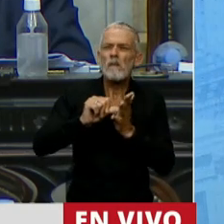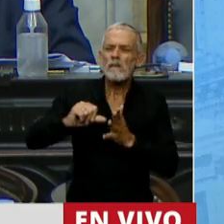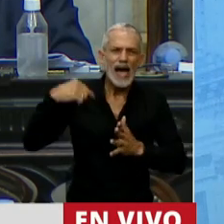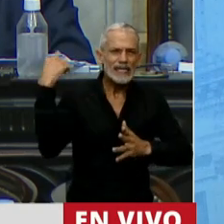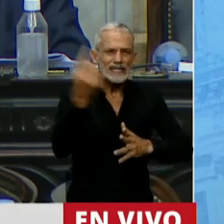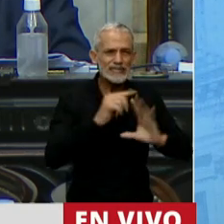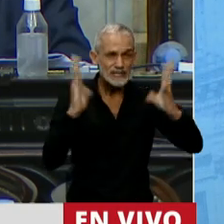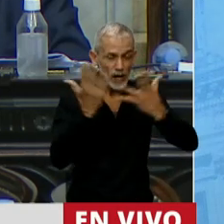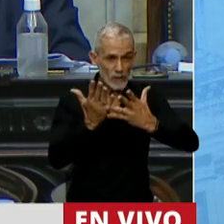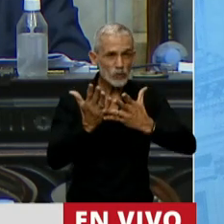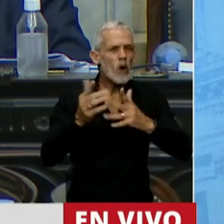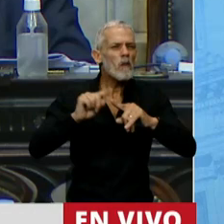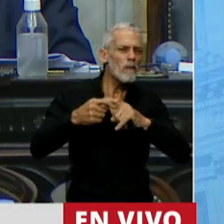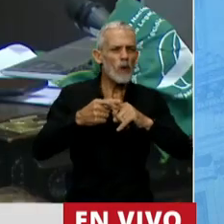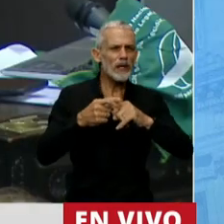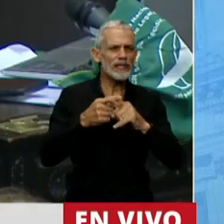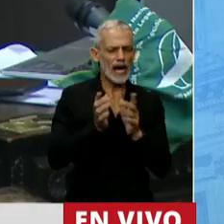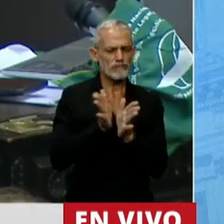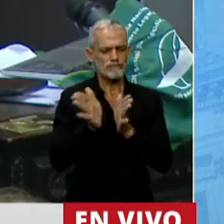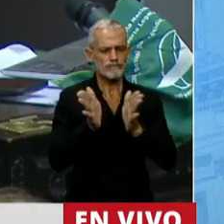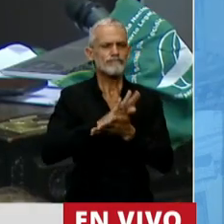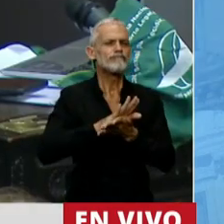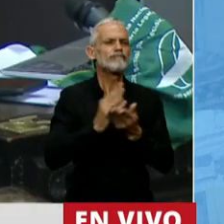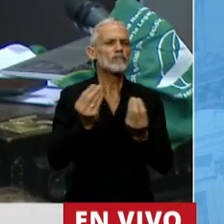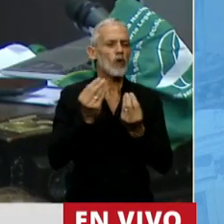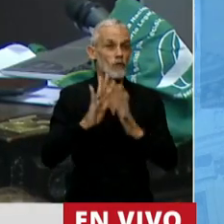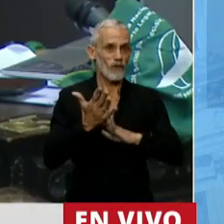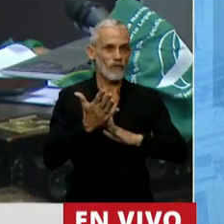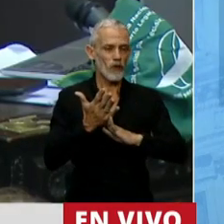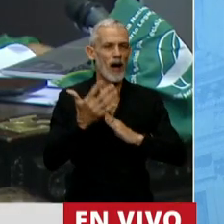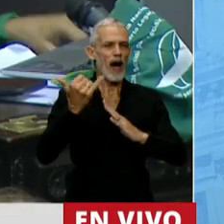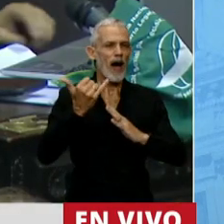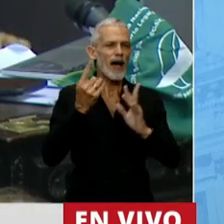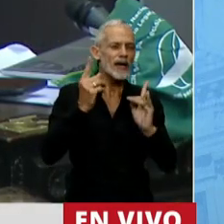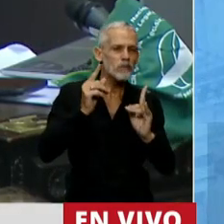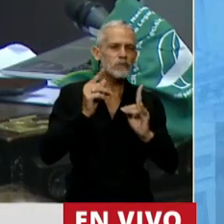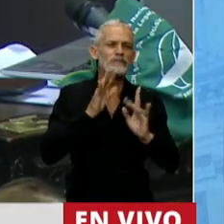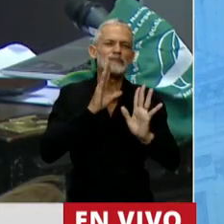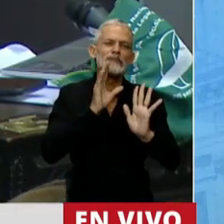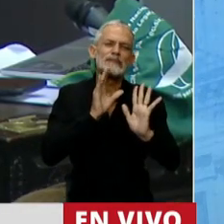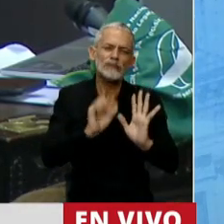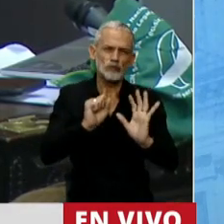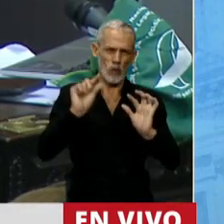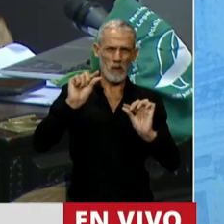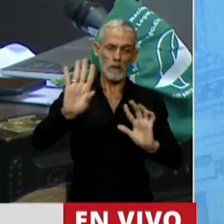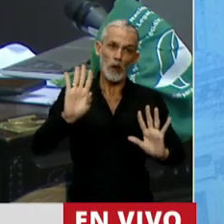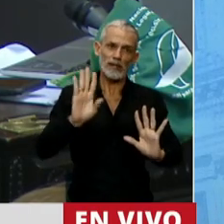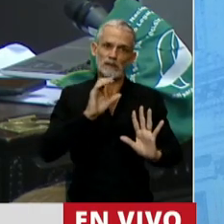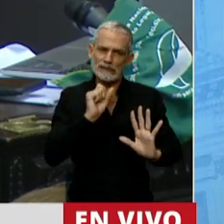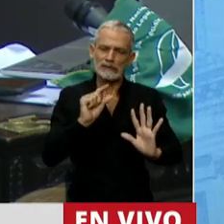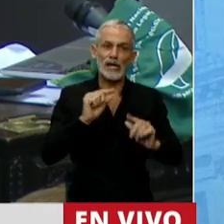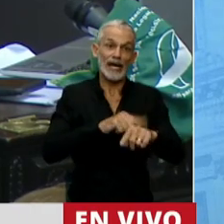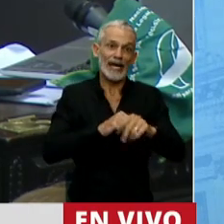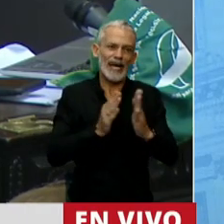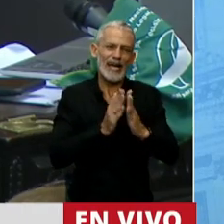la política dirimió en este conflicto abriendo una ventana de tolerancia, donde por un